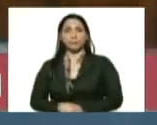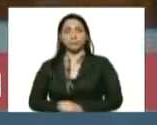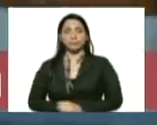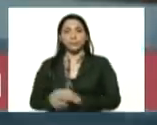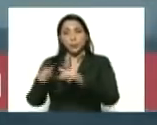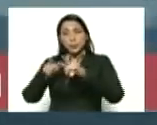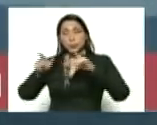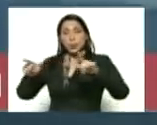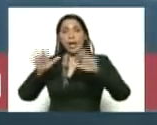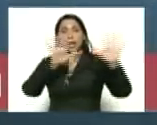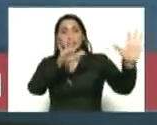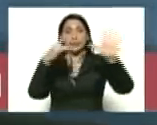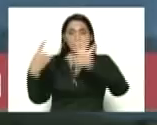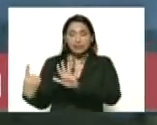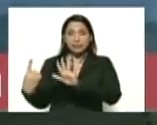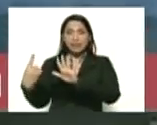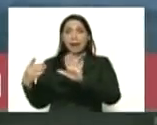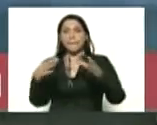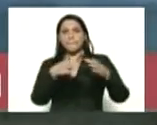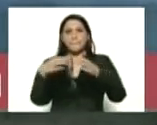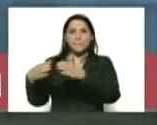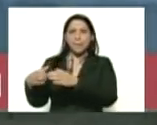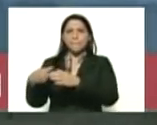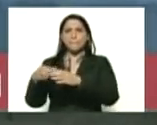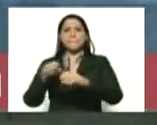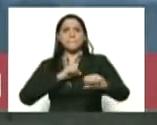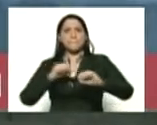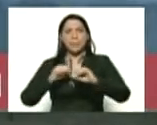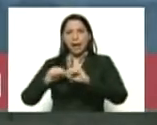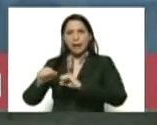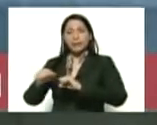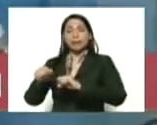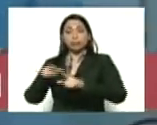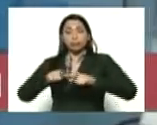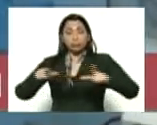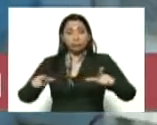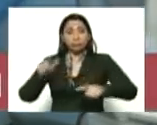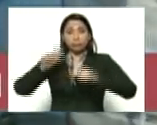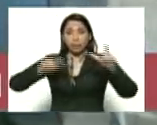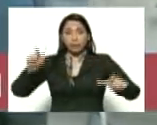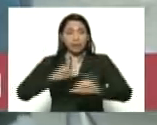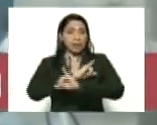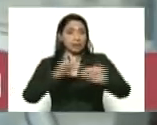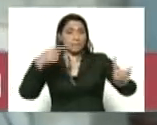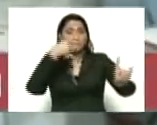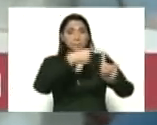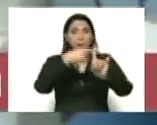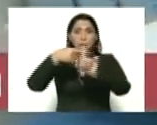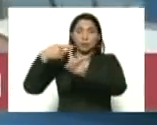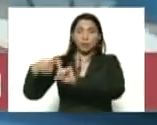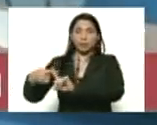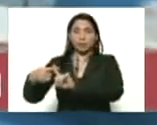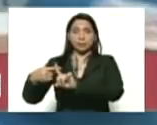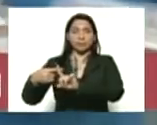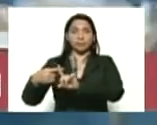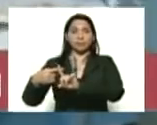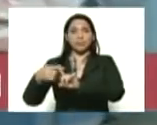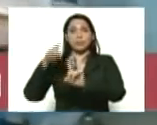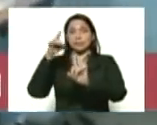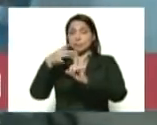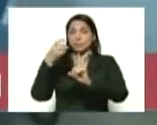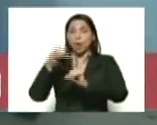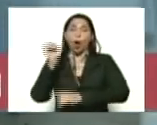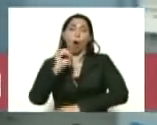con 16 máquinas tenemos espacios inclusive para pacientes que están positivos de HIV o de